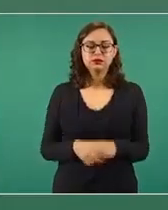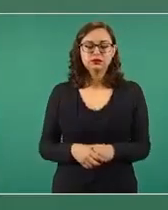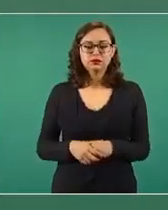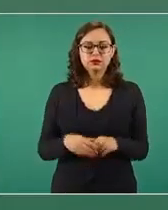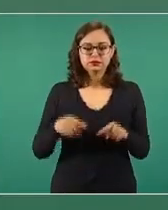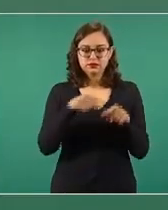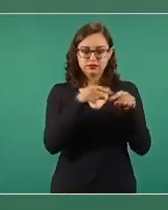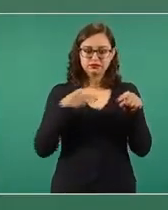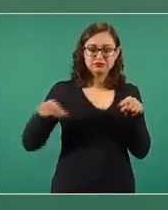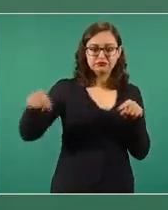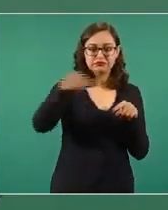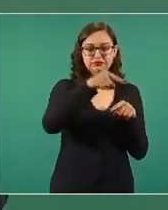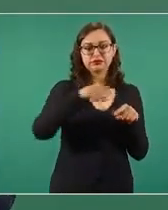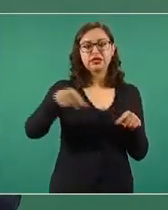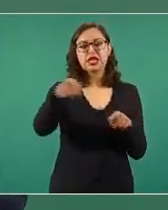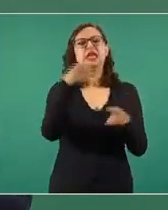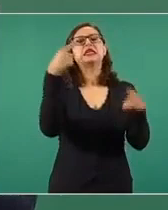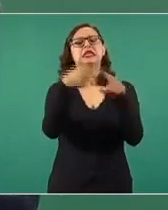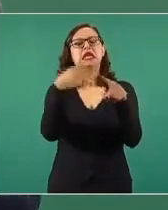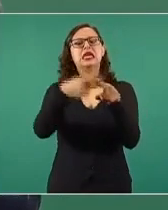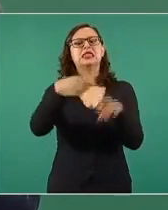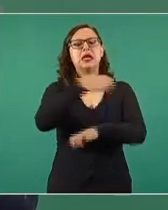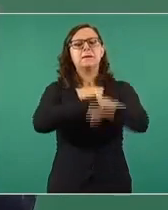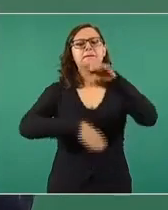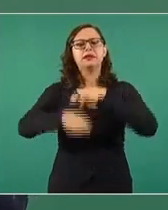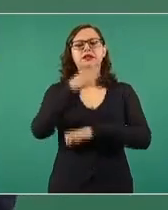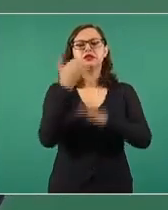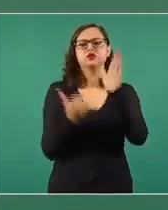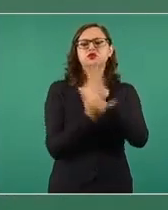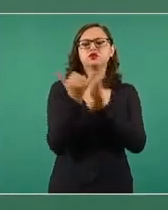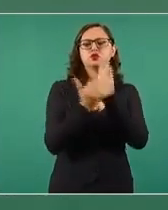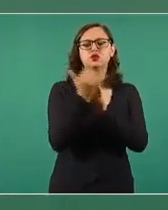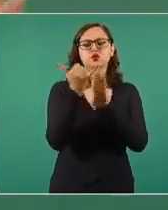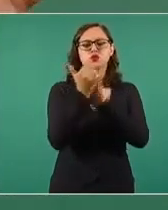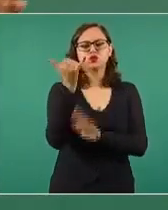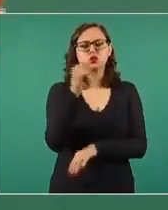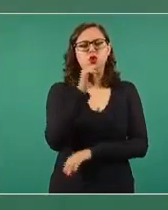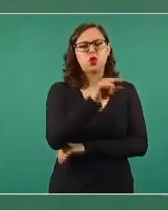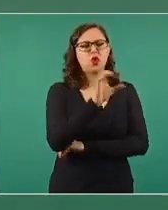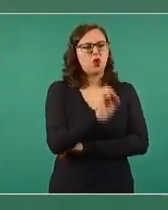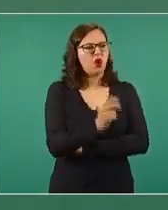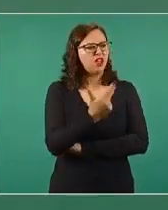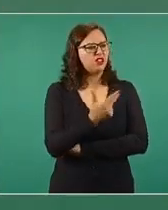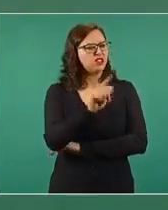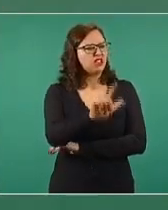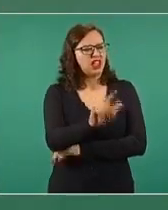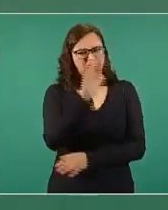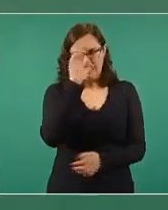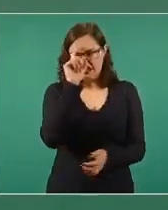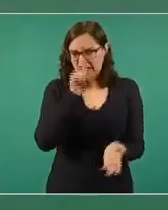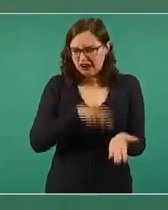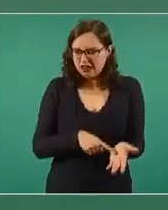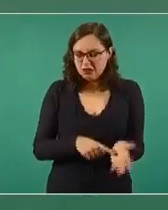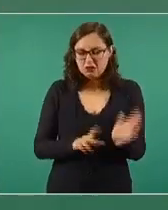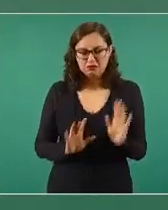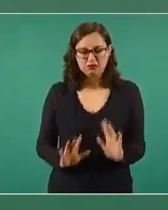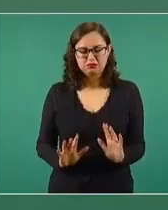lo hizo OHL, o una de esas empresas, ya no recuerdo bien.